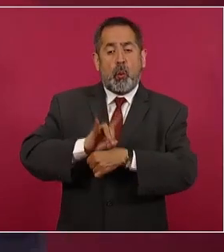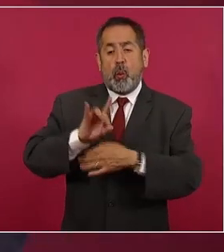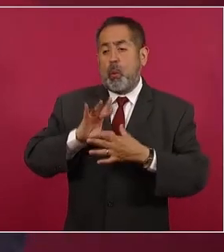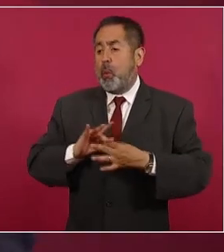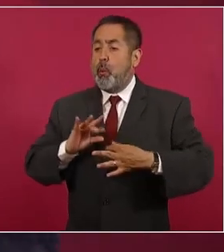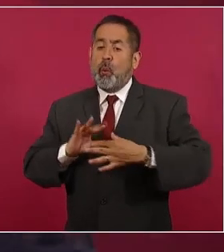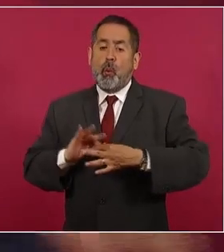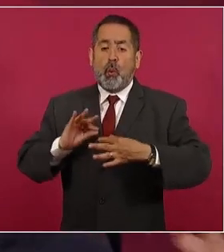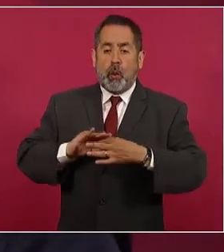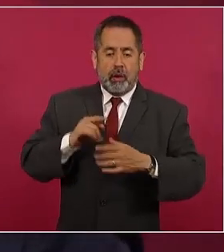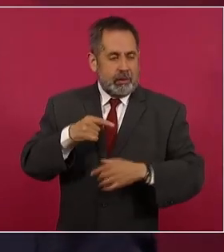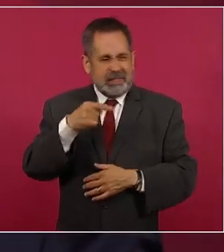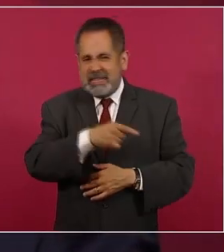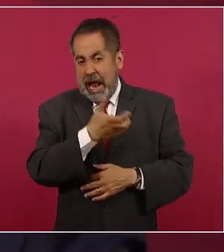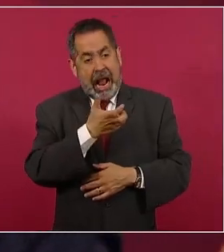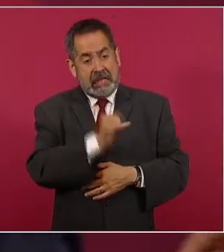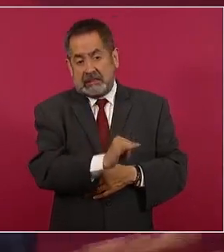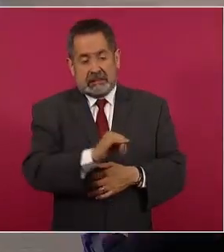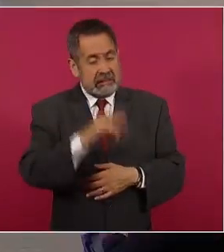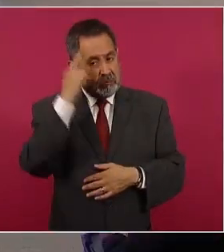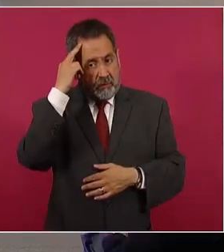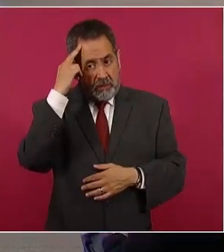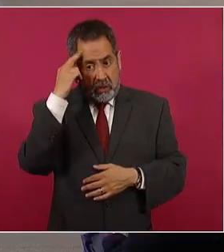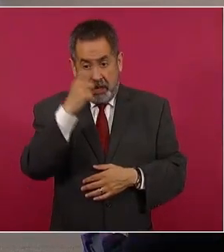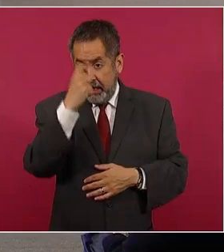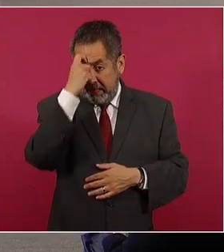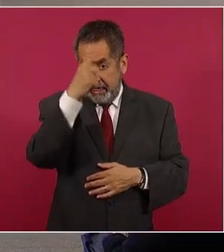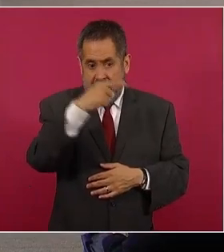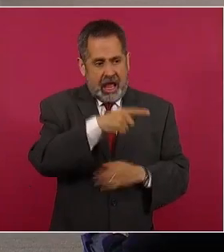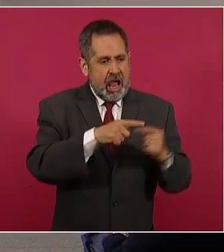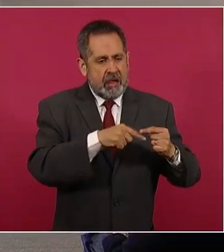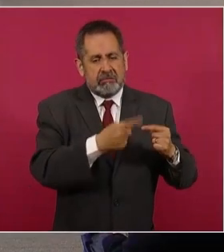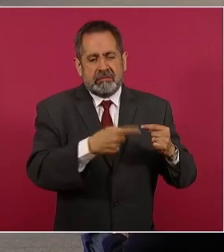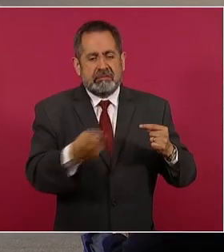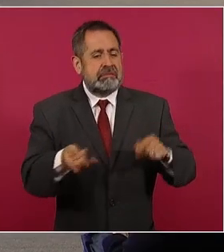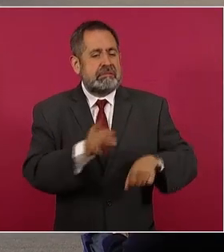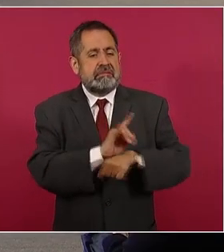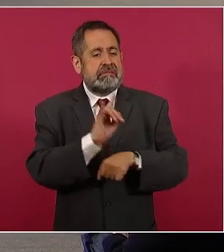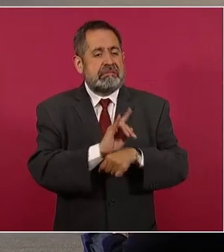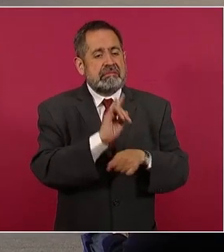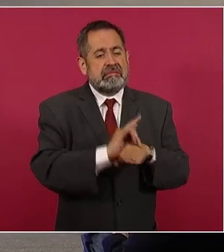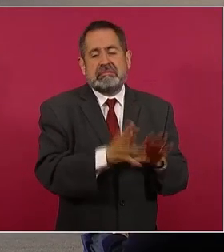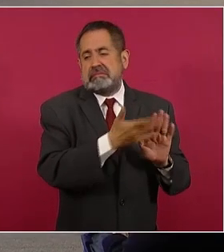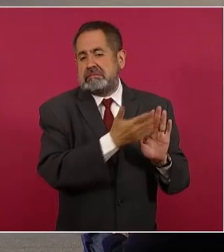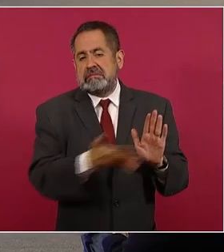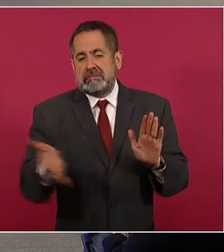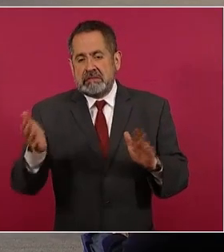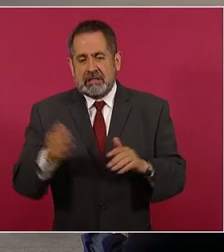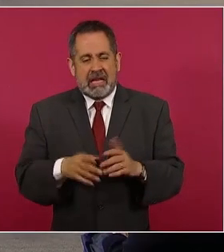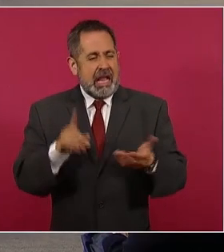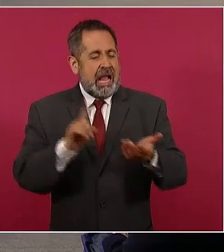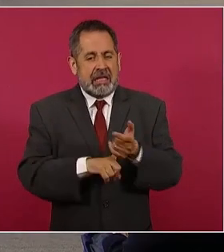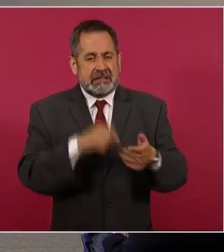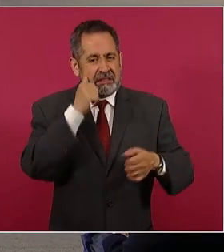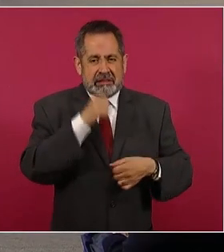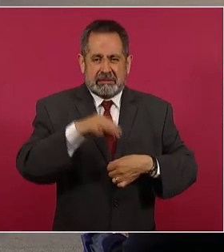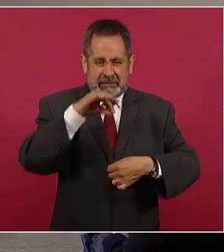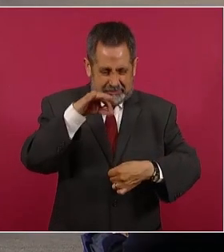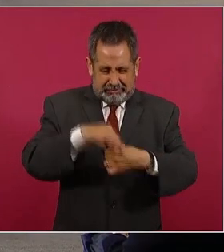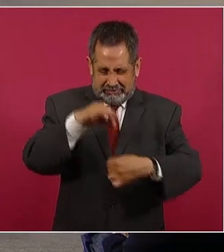porque él creó todo el sistema de simulación. Nunca dejaron de haber elecciones,